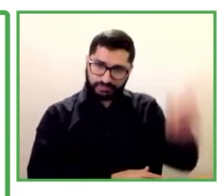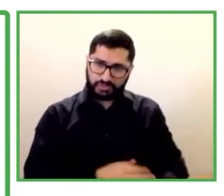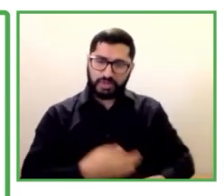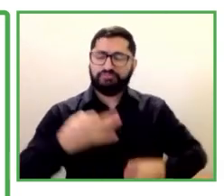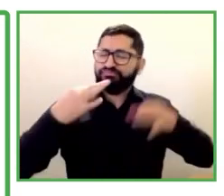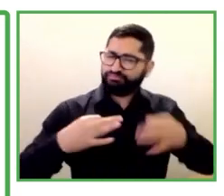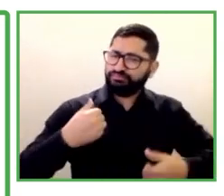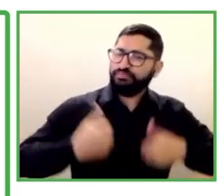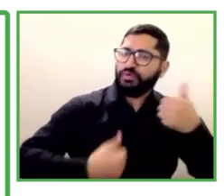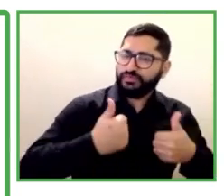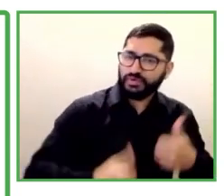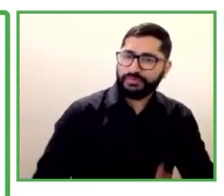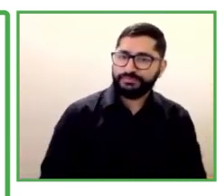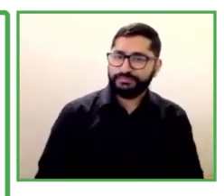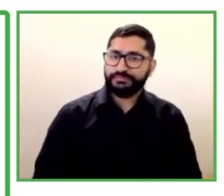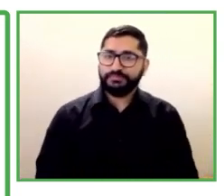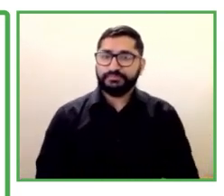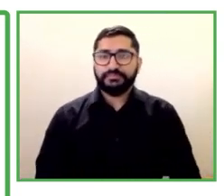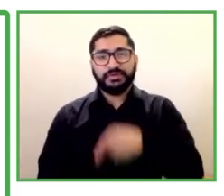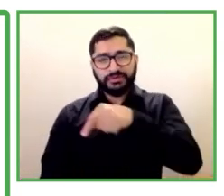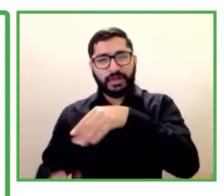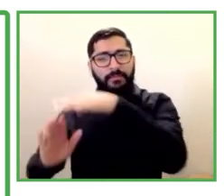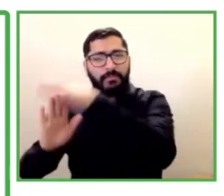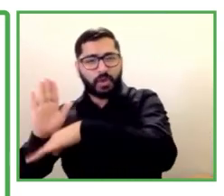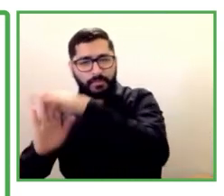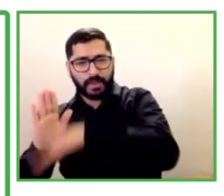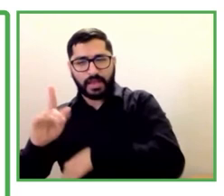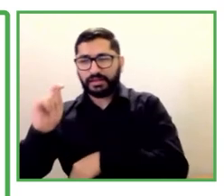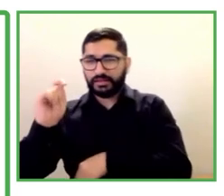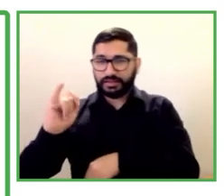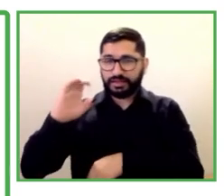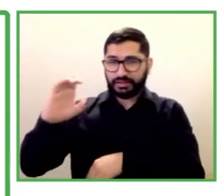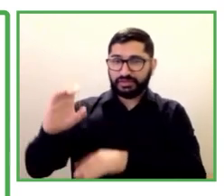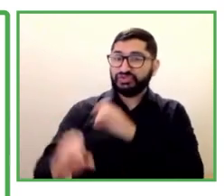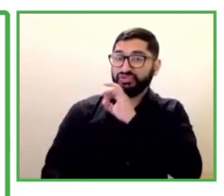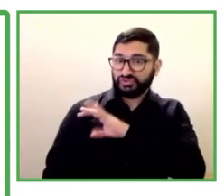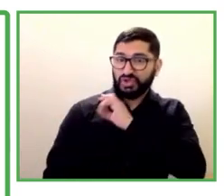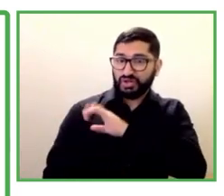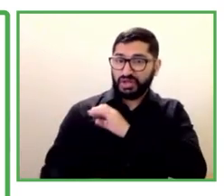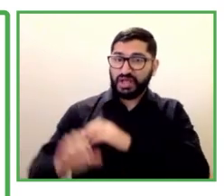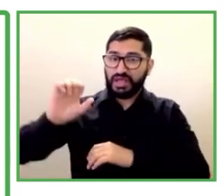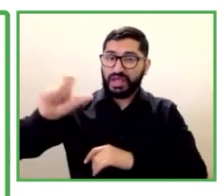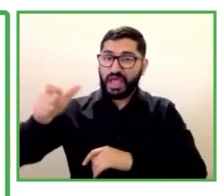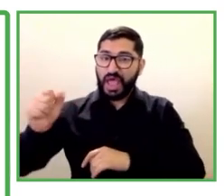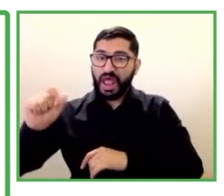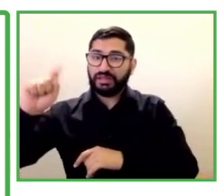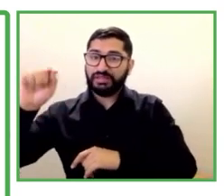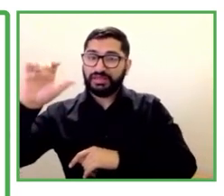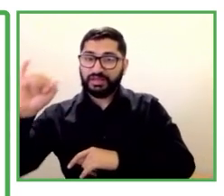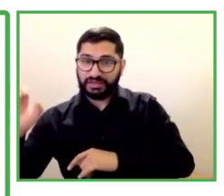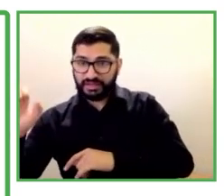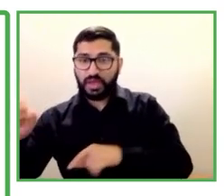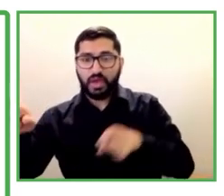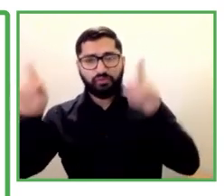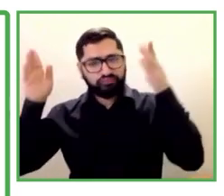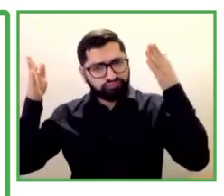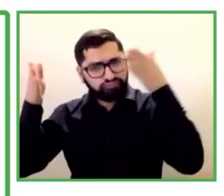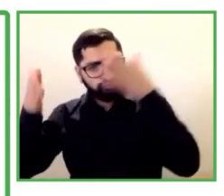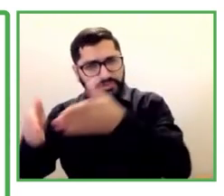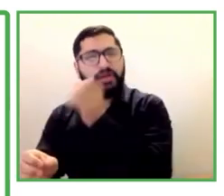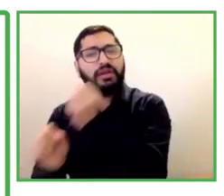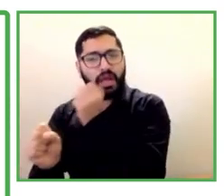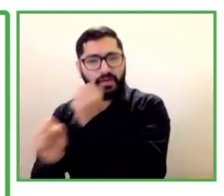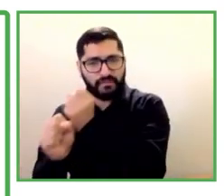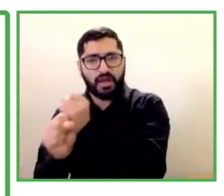de Chile, EGALITES se concentrará en el empleo. Traduciremos y adaptaremos